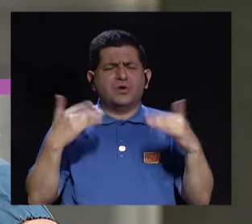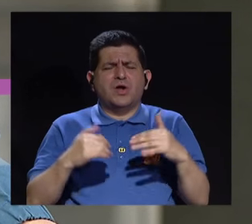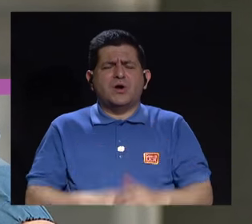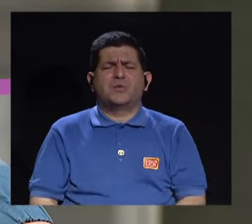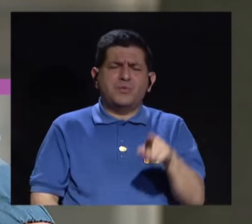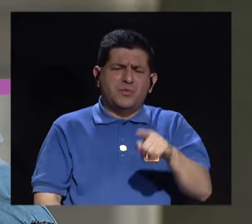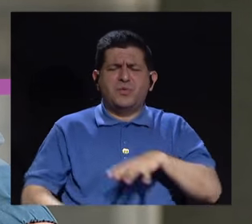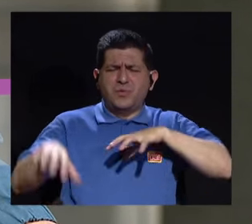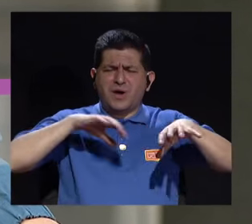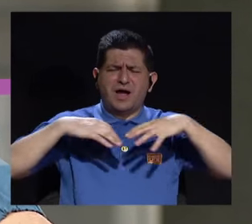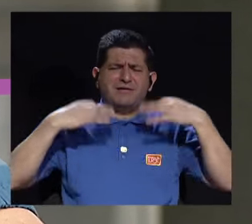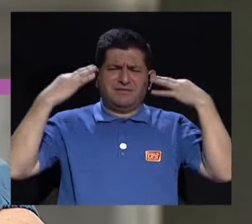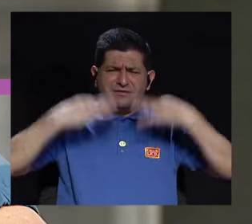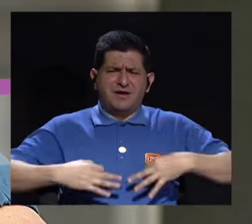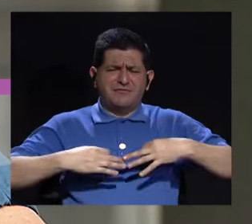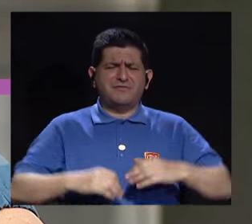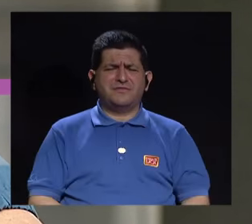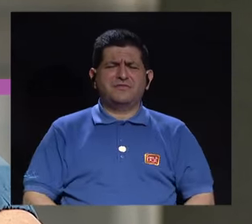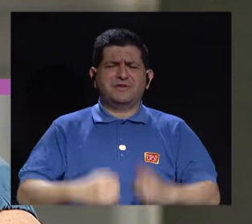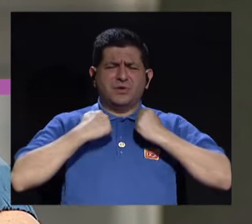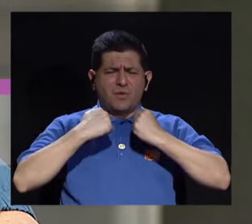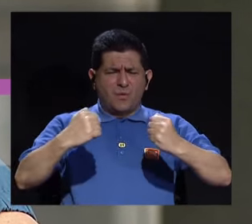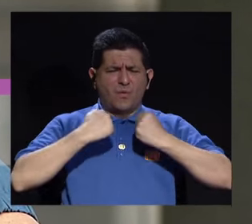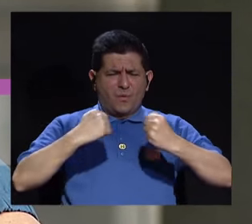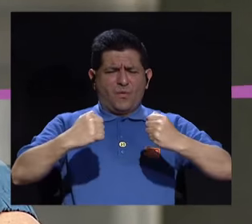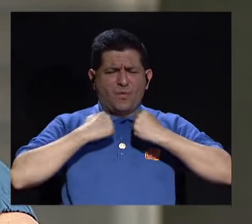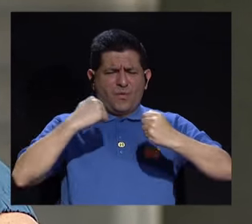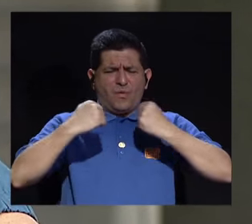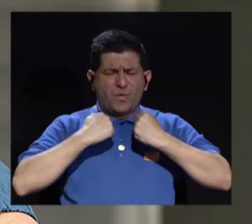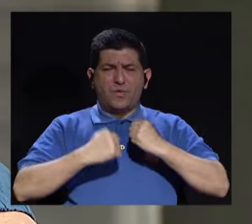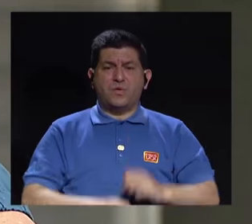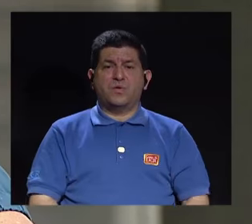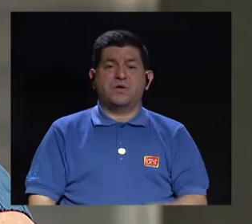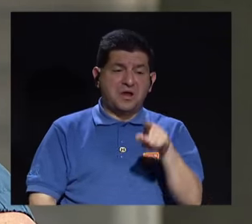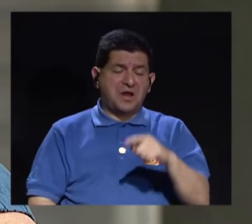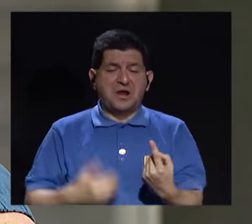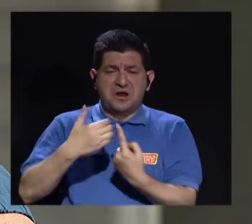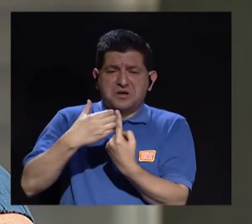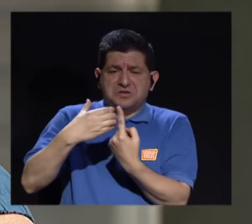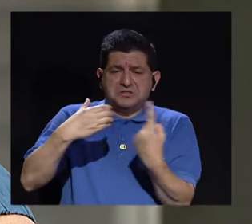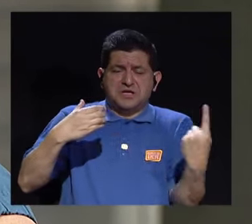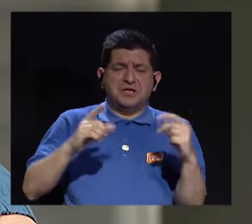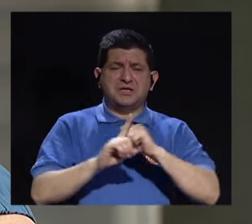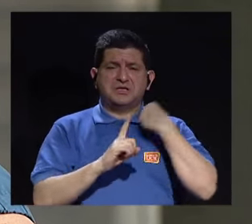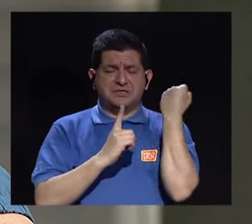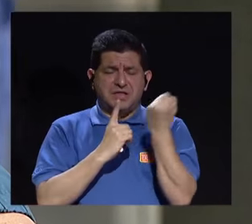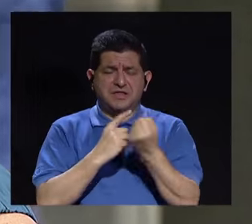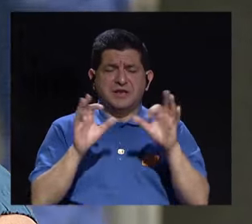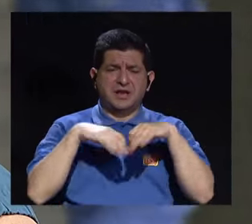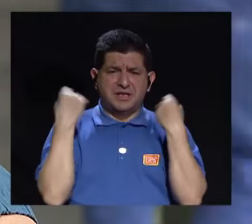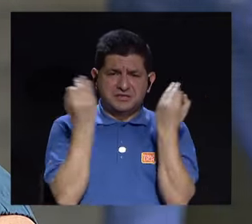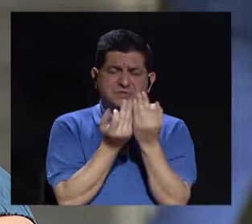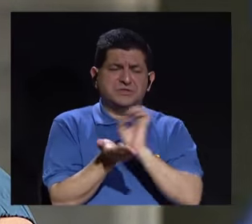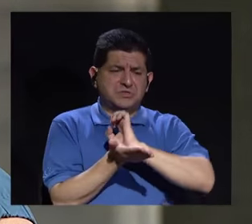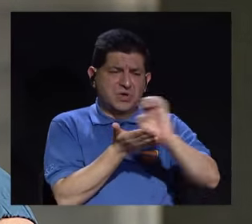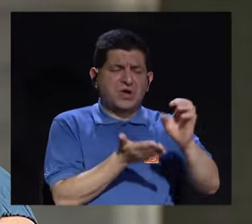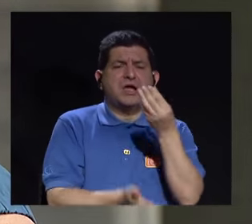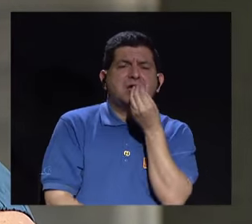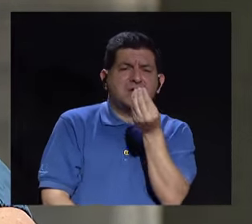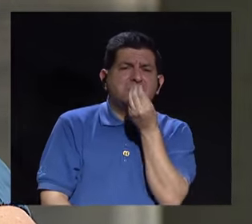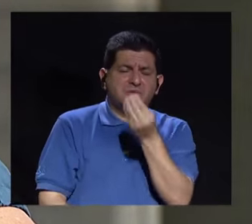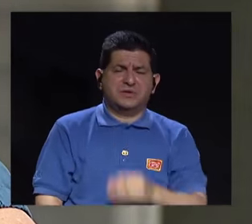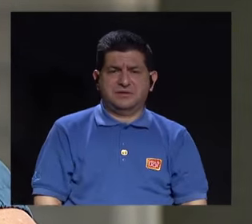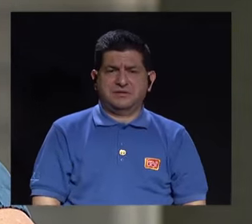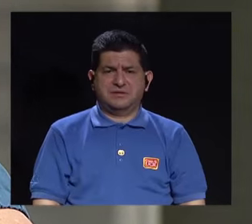ejercicios exageradas, que se aísla de la situación familiar, que tenga que ver con las comidas, que intenta evitar